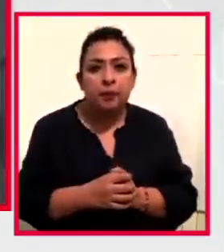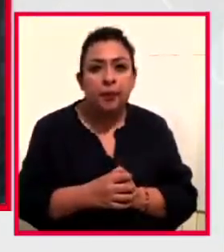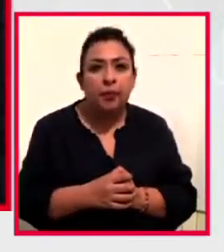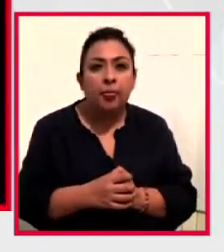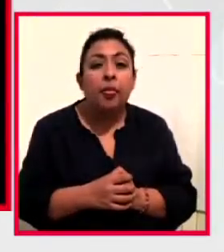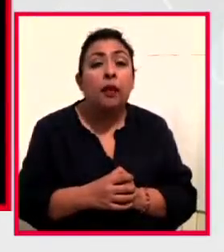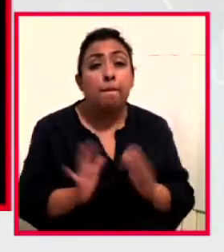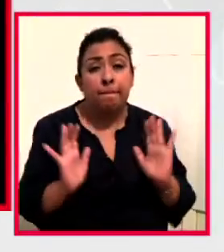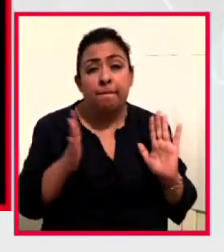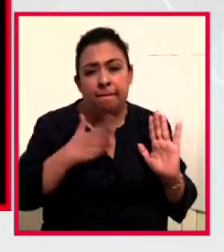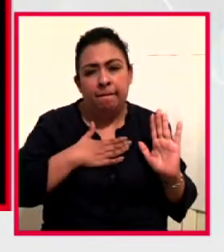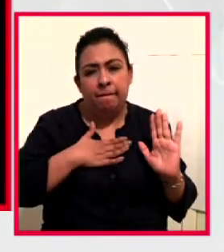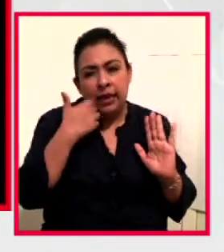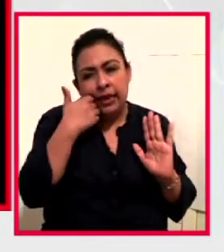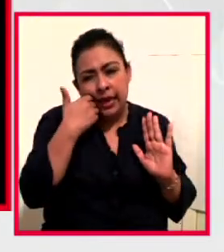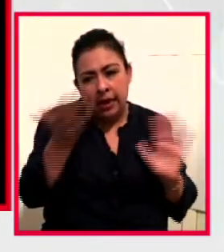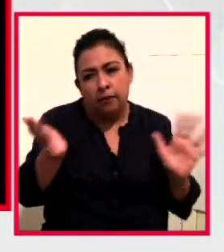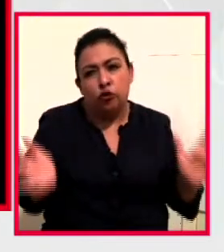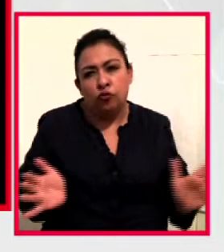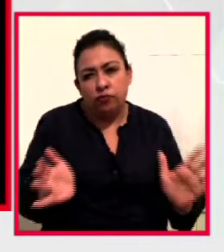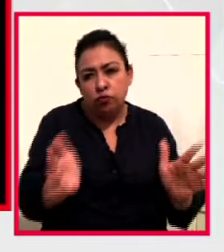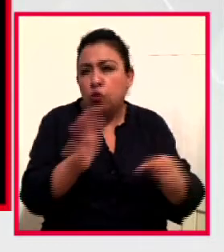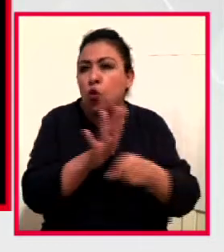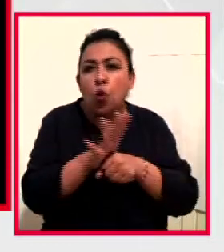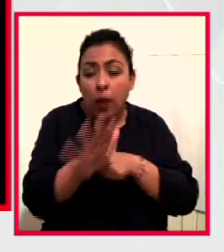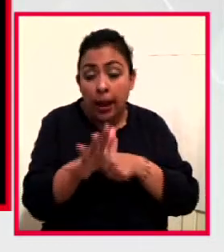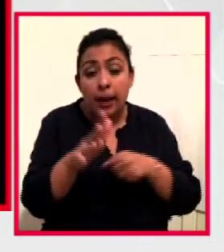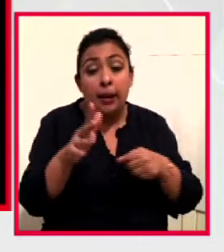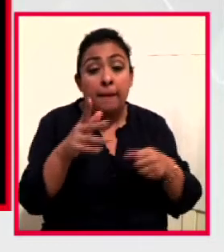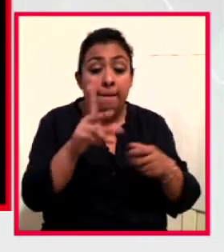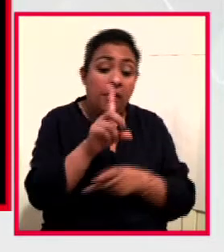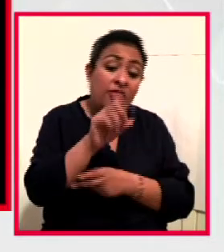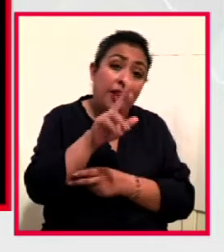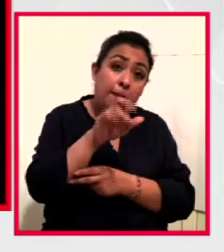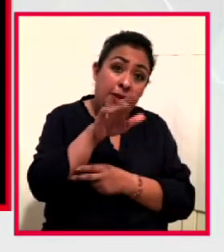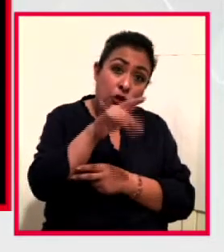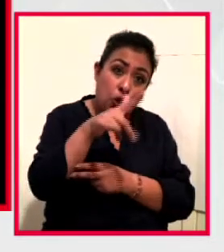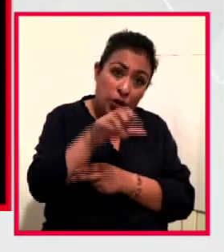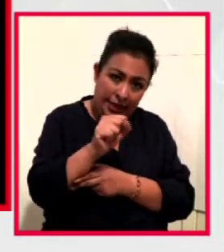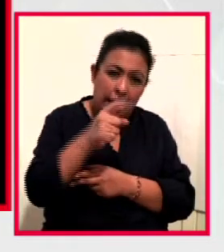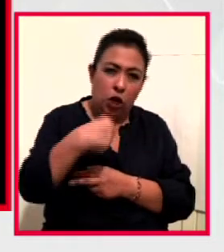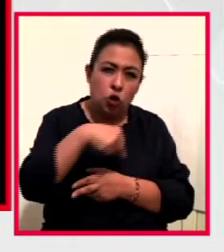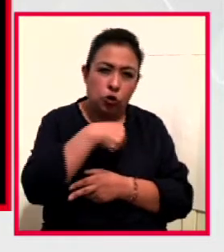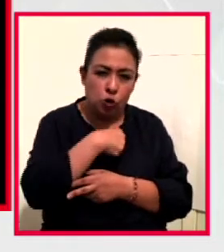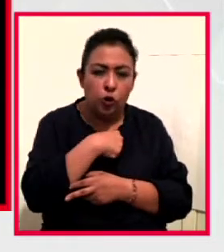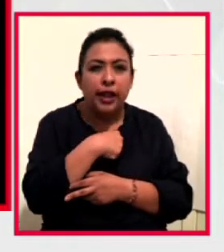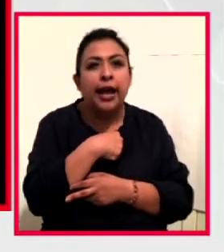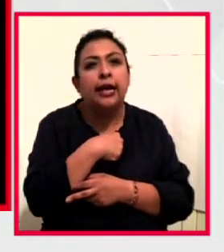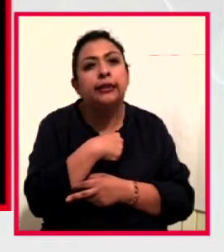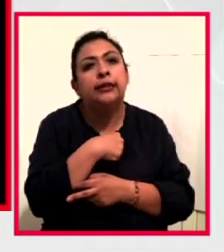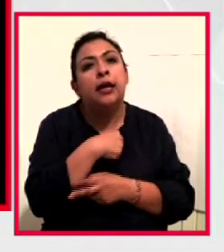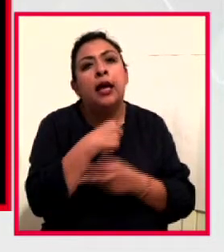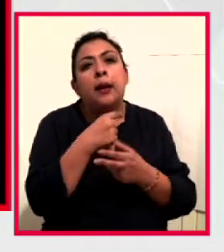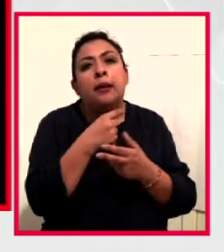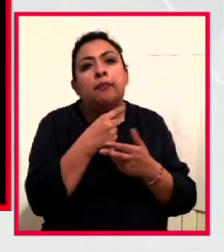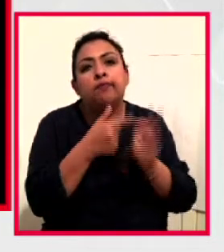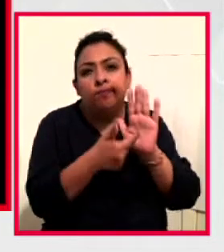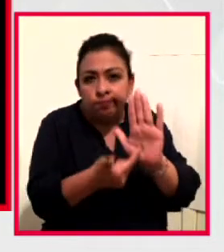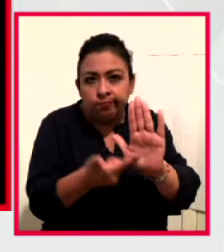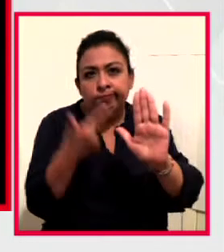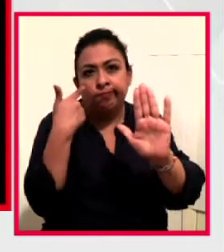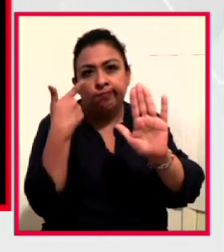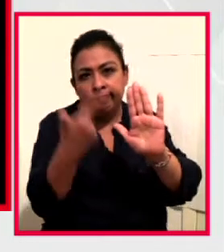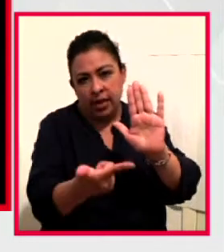Lo que nosotras queremos impulsar es que las dramaturgias, que nosotras vamos a abrirle las puertas y proyectar